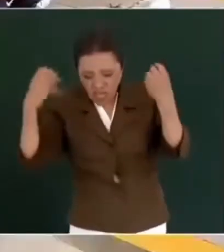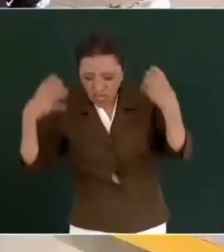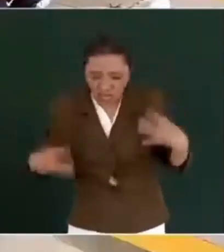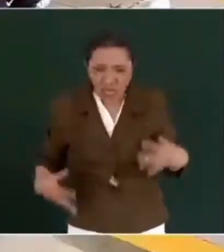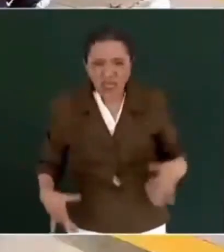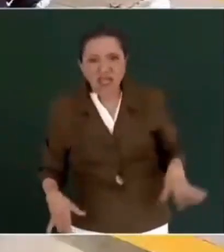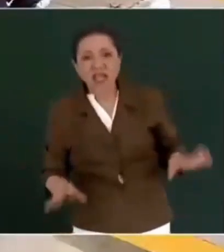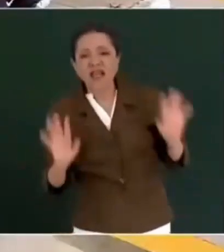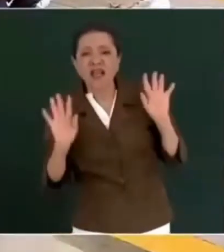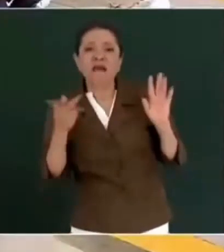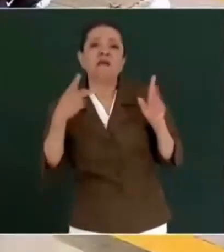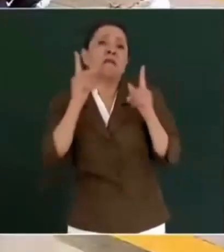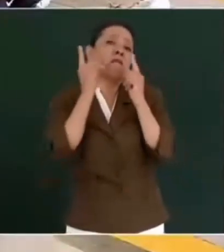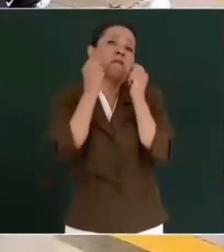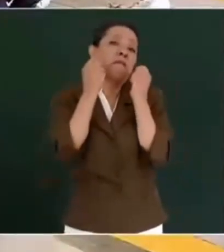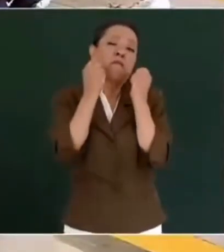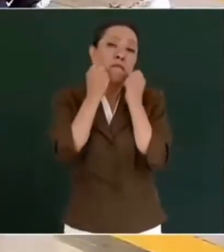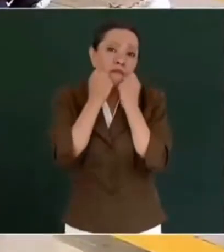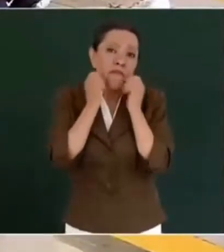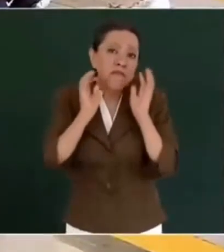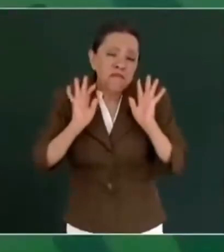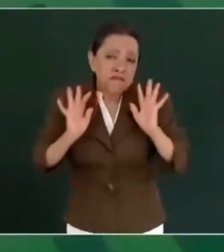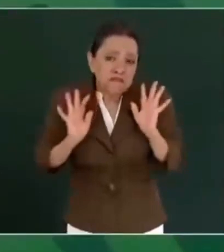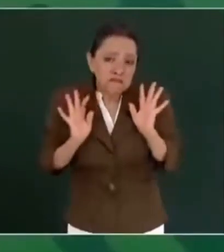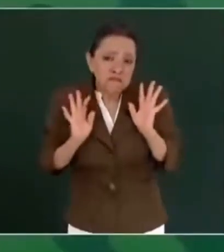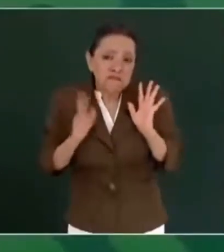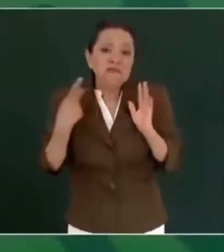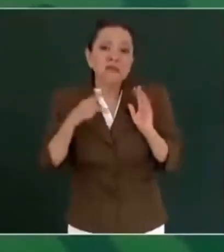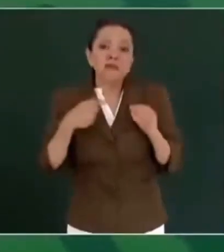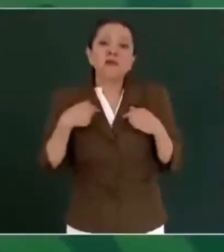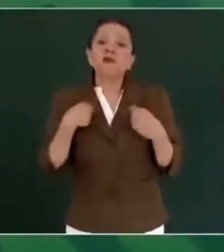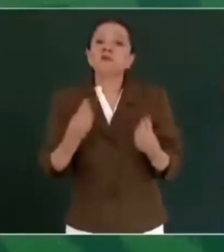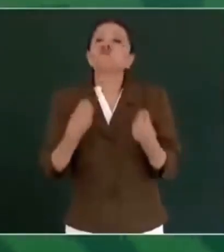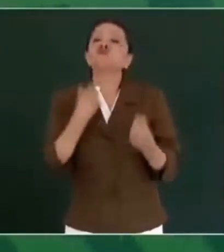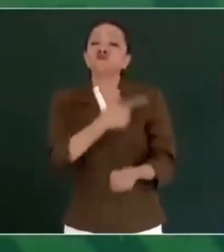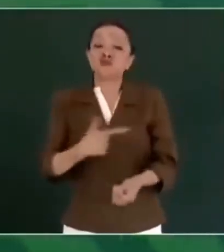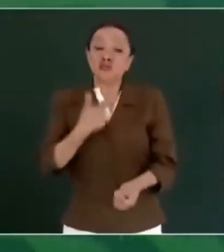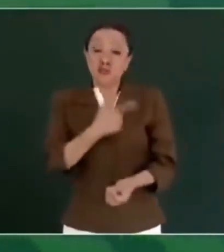pero pues me da muchísimo gusto ¿no?